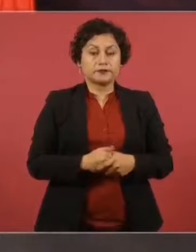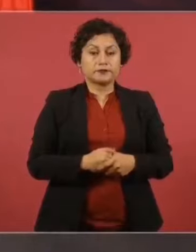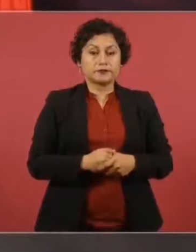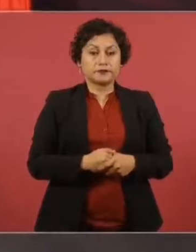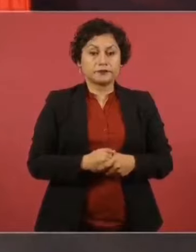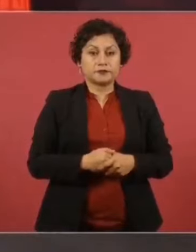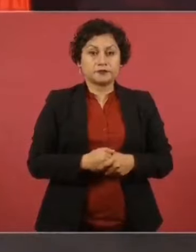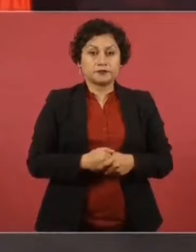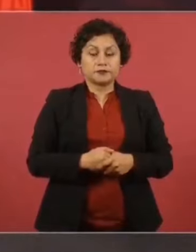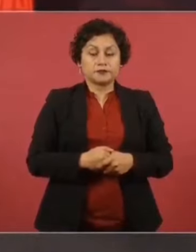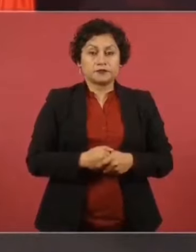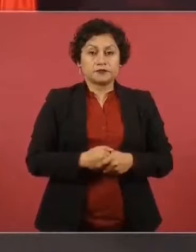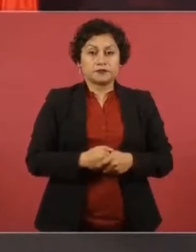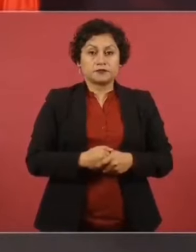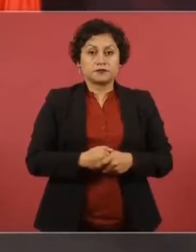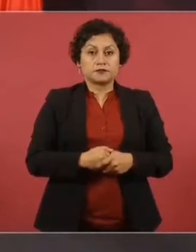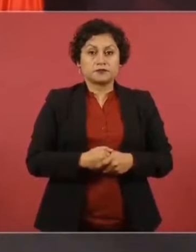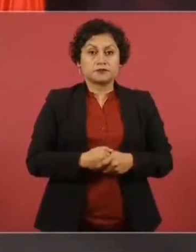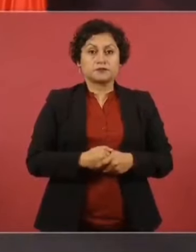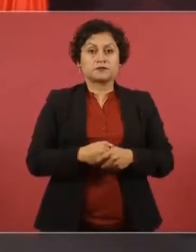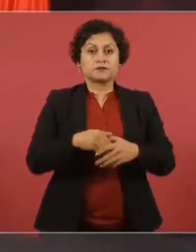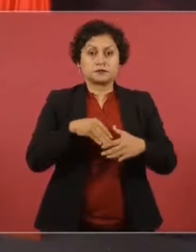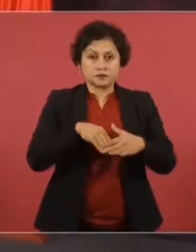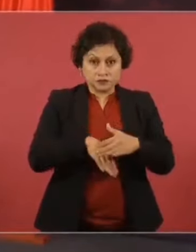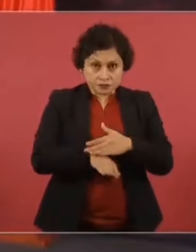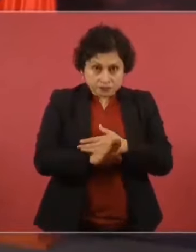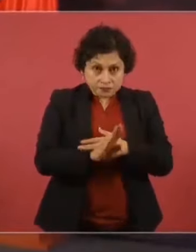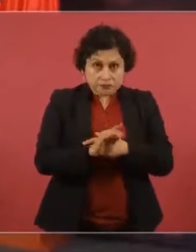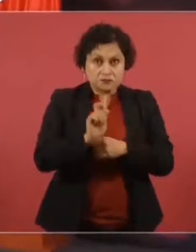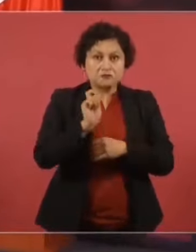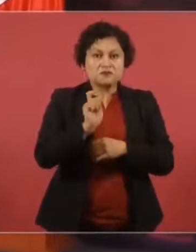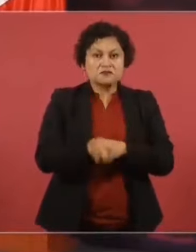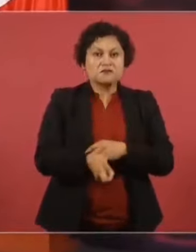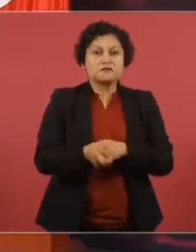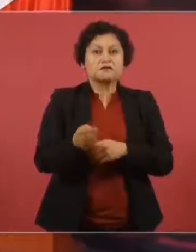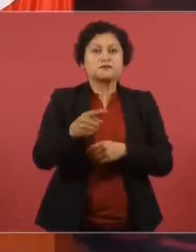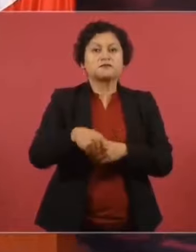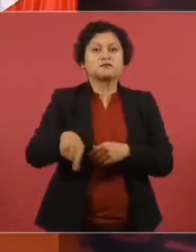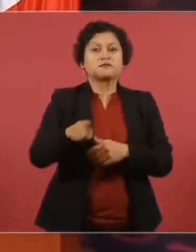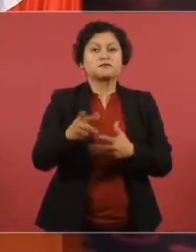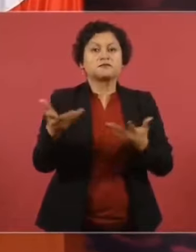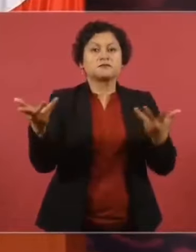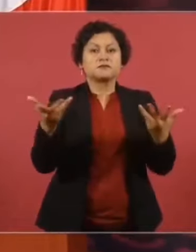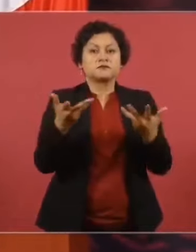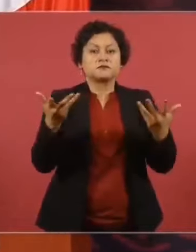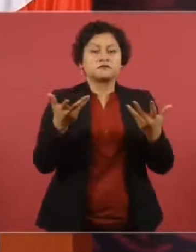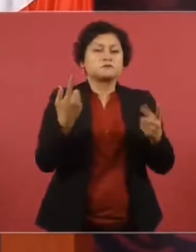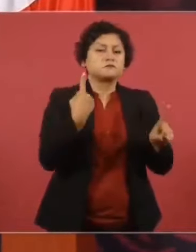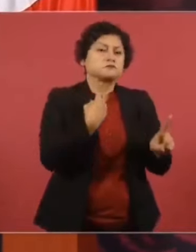recreativas de amistad.